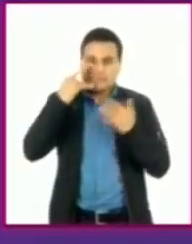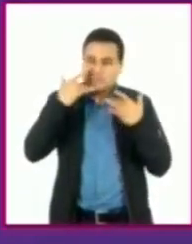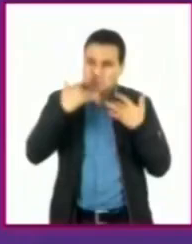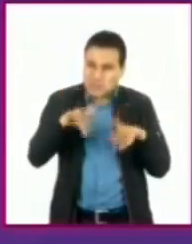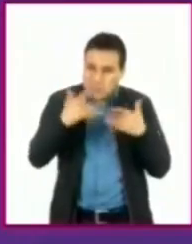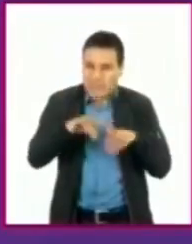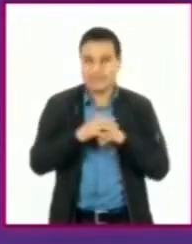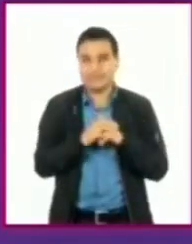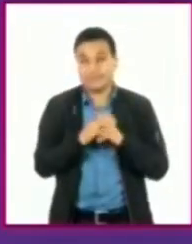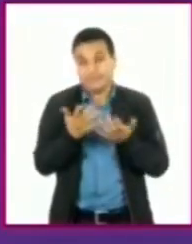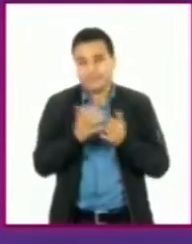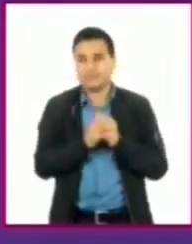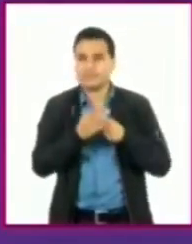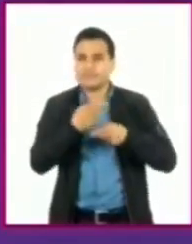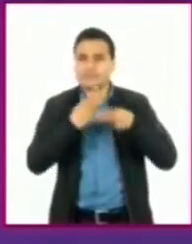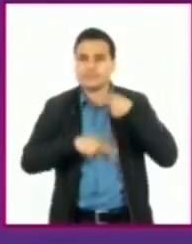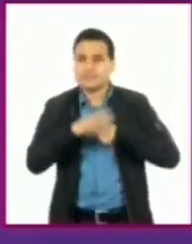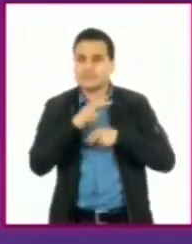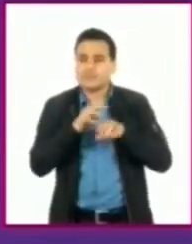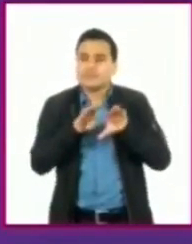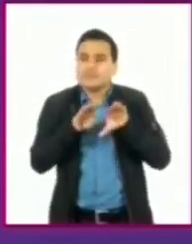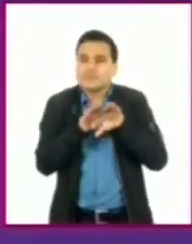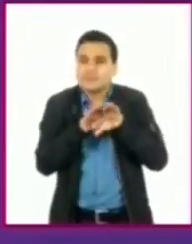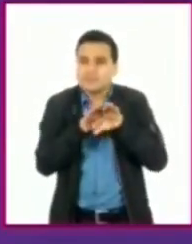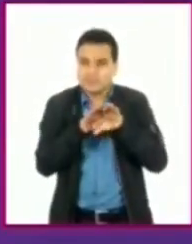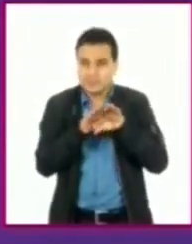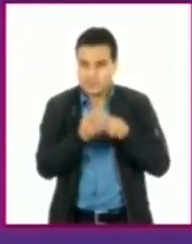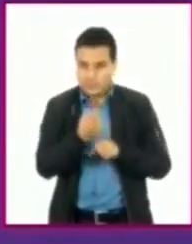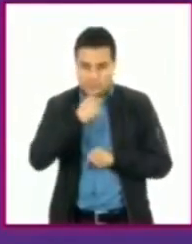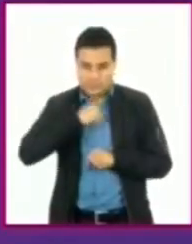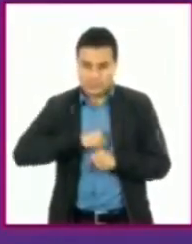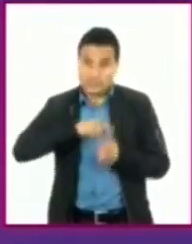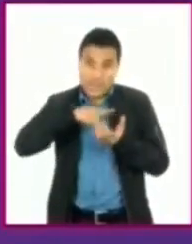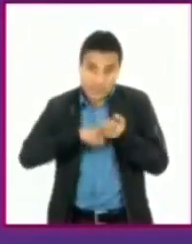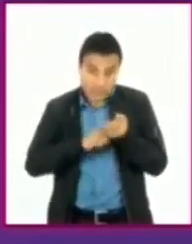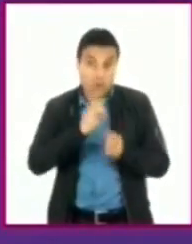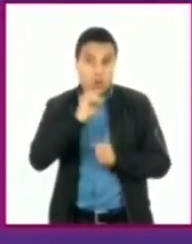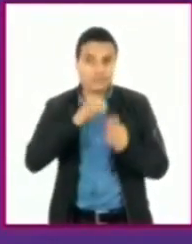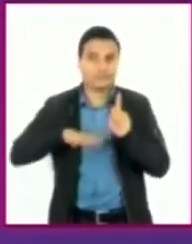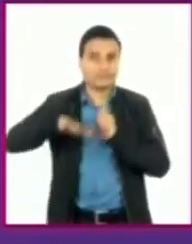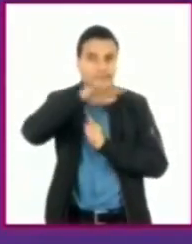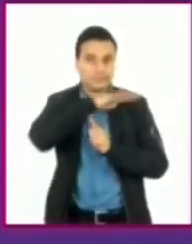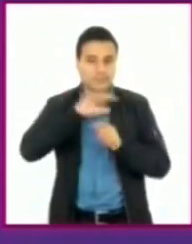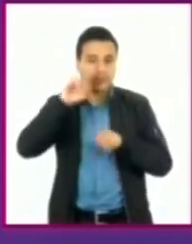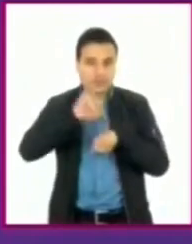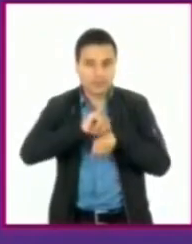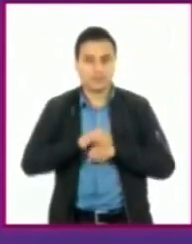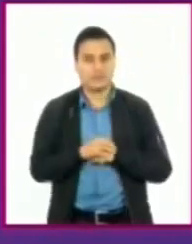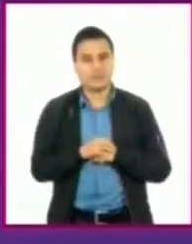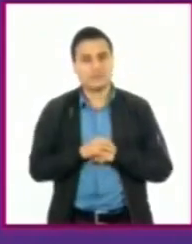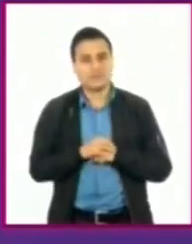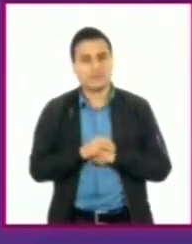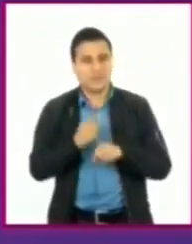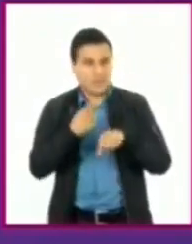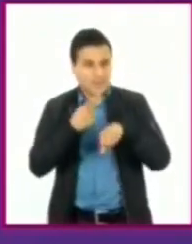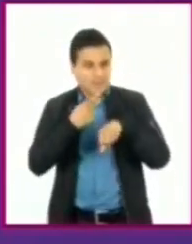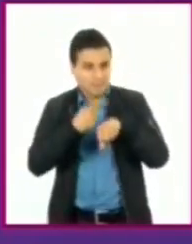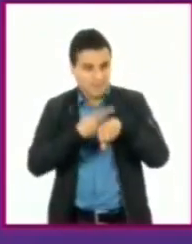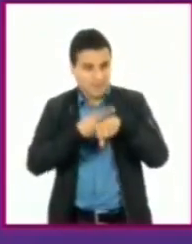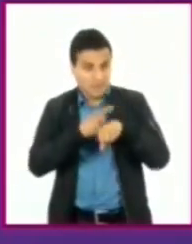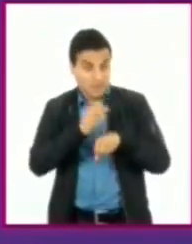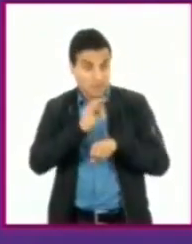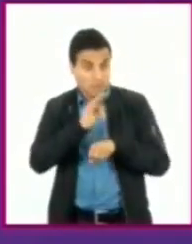causas se originan en el interior del cuerpo o por las condiciones ambientales. ¿Y es cierto que las enfermedades se pueden heredar?